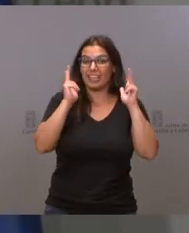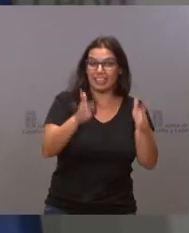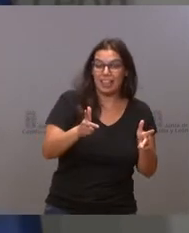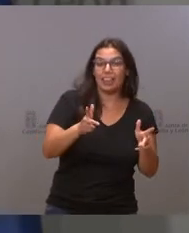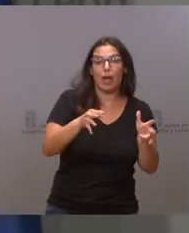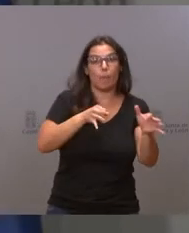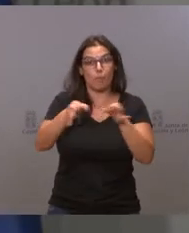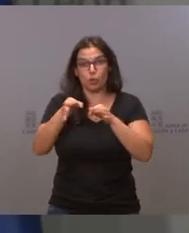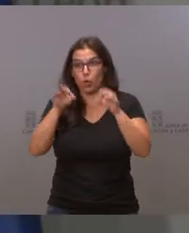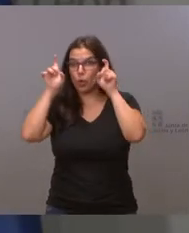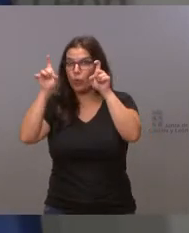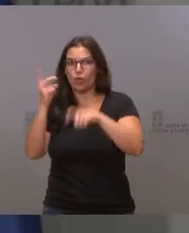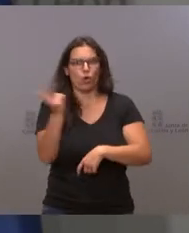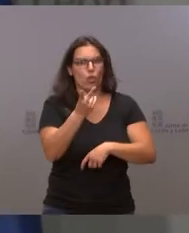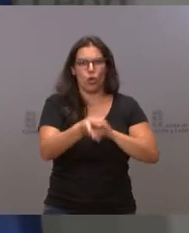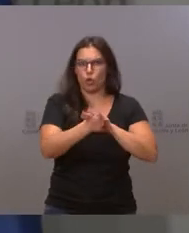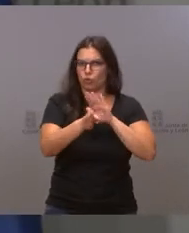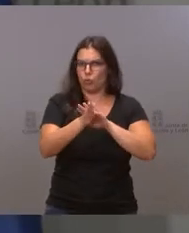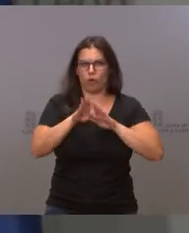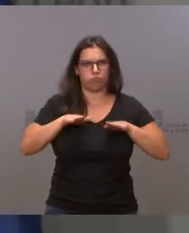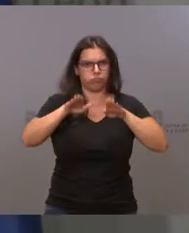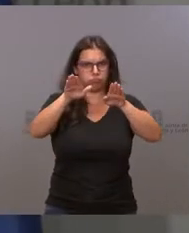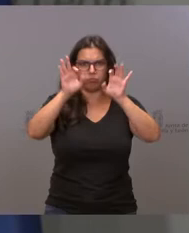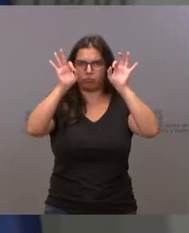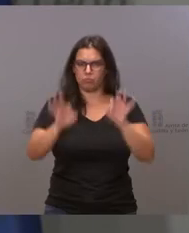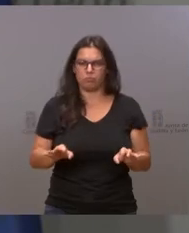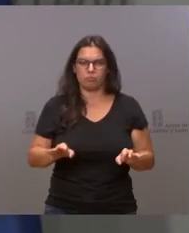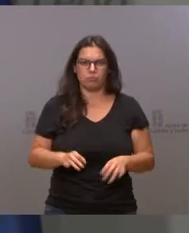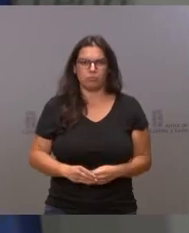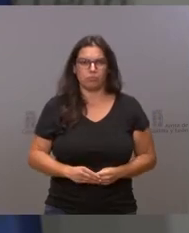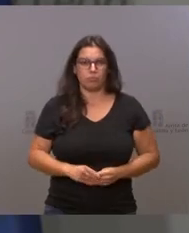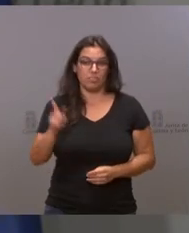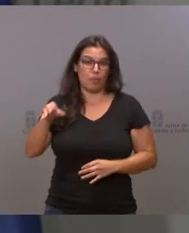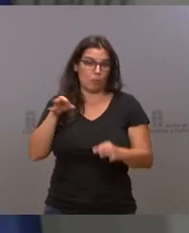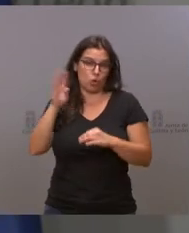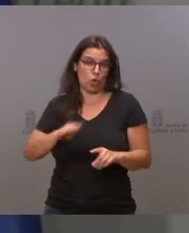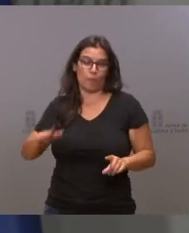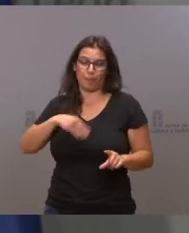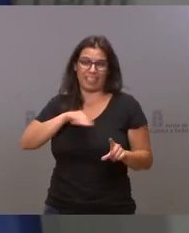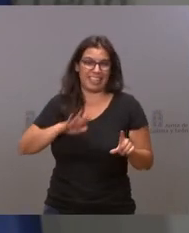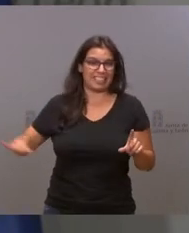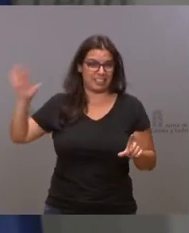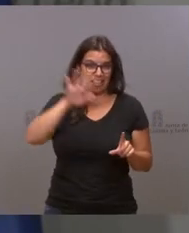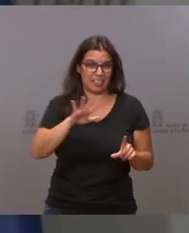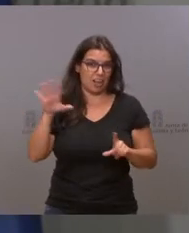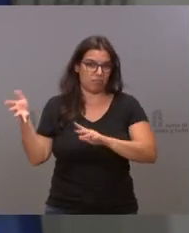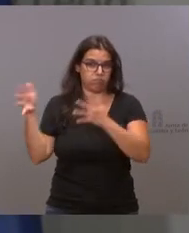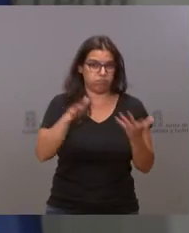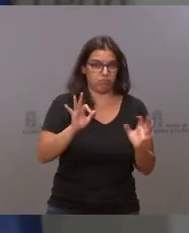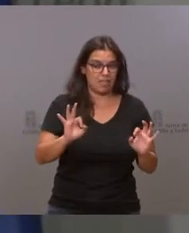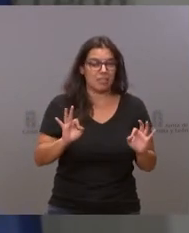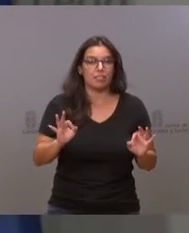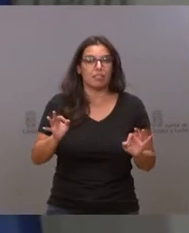protocolo de educación, que también es un protocolo a nivel estatal. Saben que además aquí contamos en todos nuestros